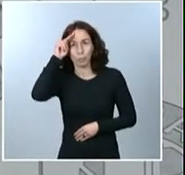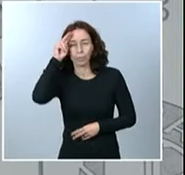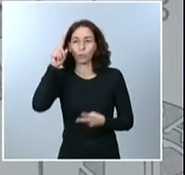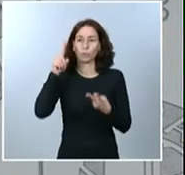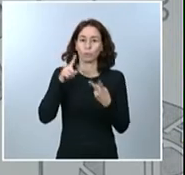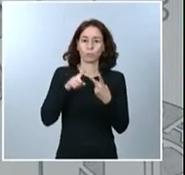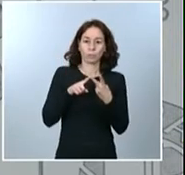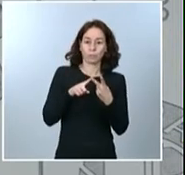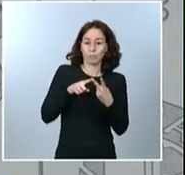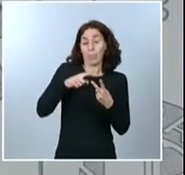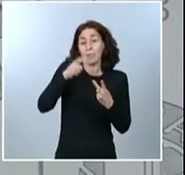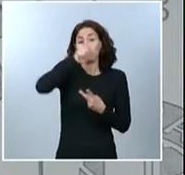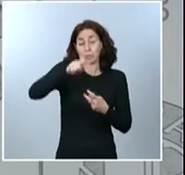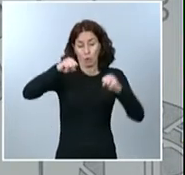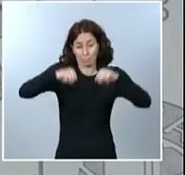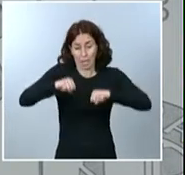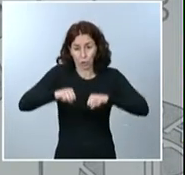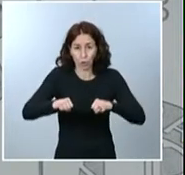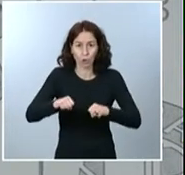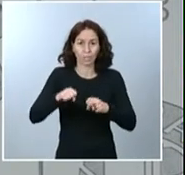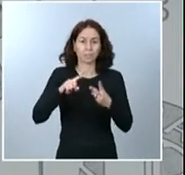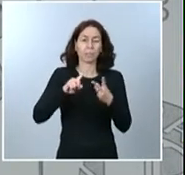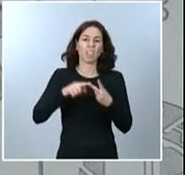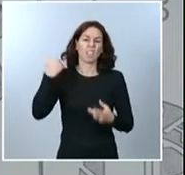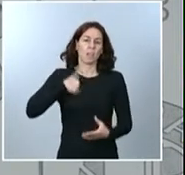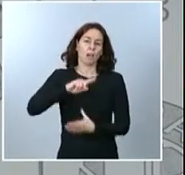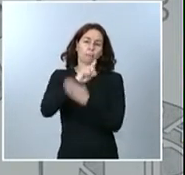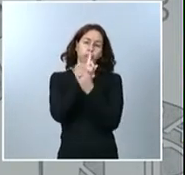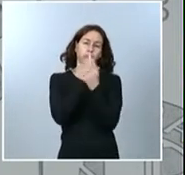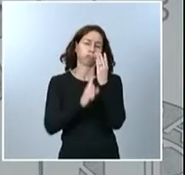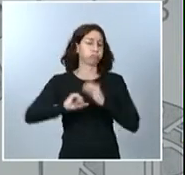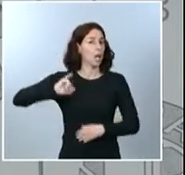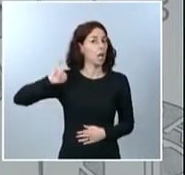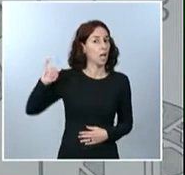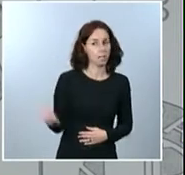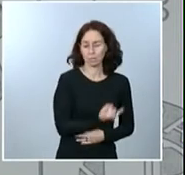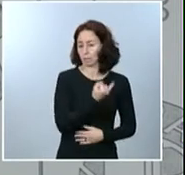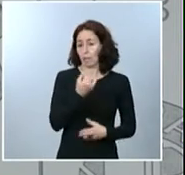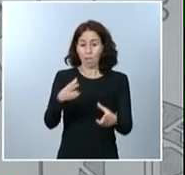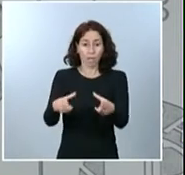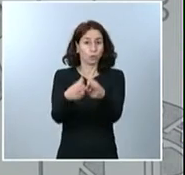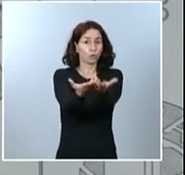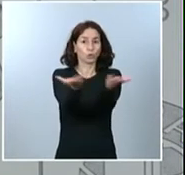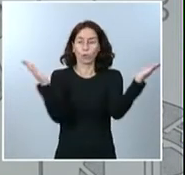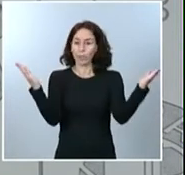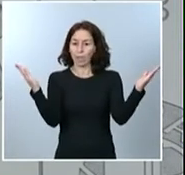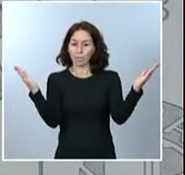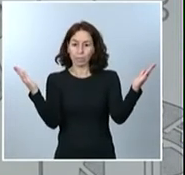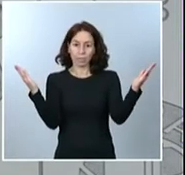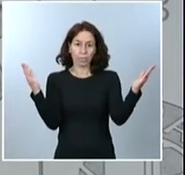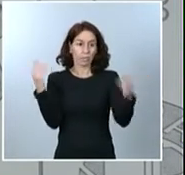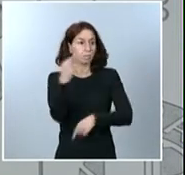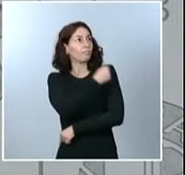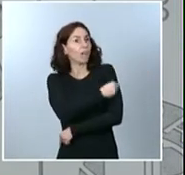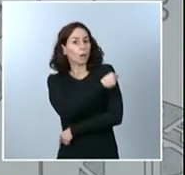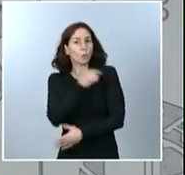mayores de sobreponerse también al cansancio de una sociedad que no sabemos exactamente cuándo llegará ese remedio definitivo. Comprendo